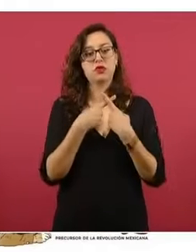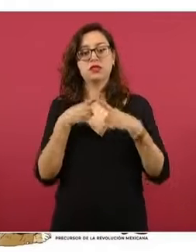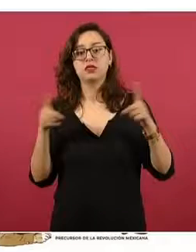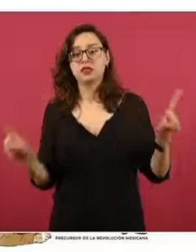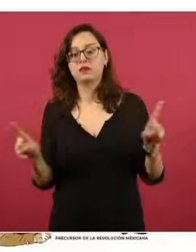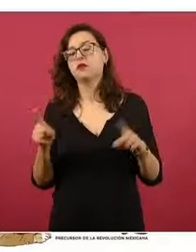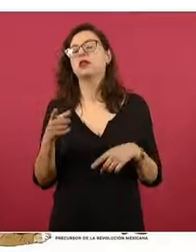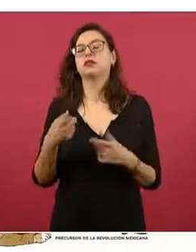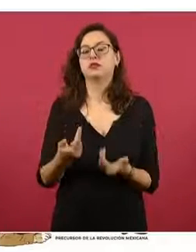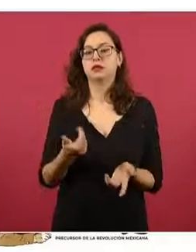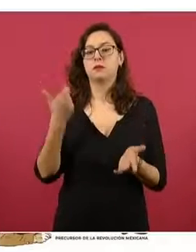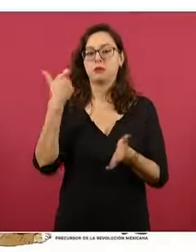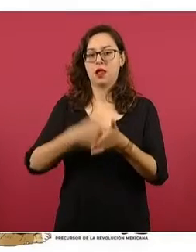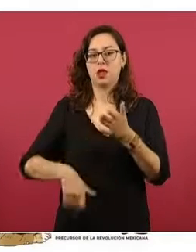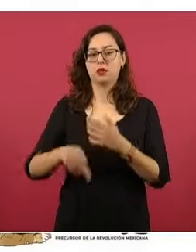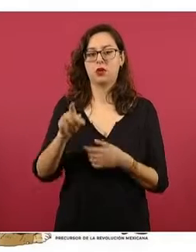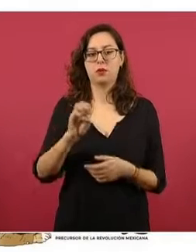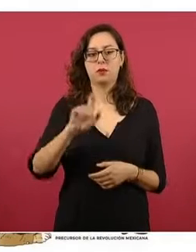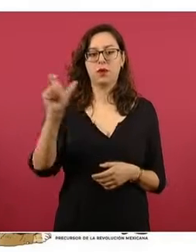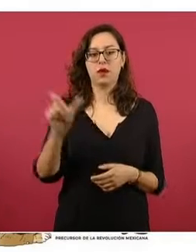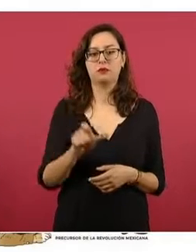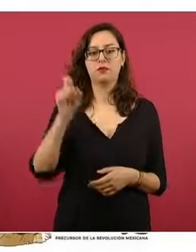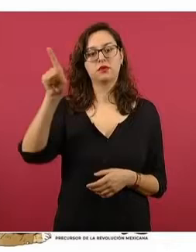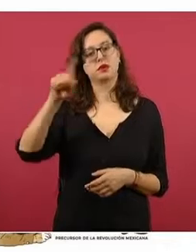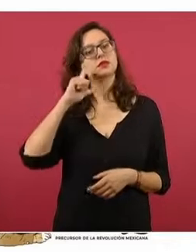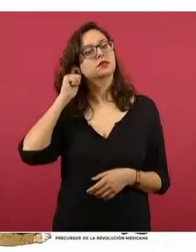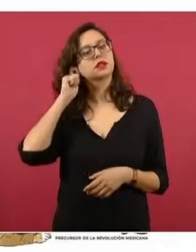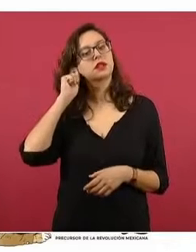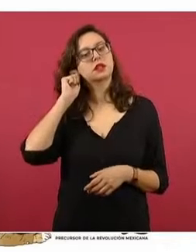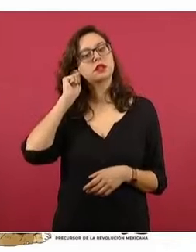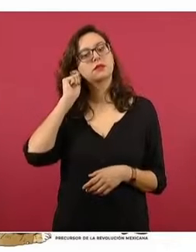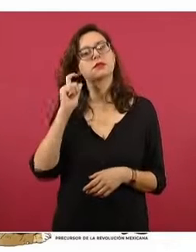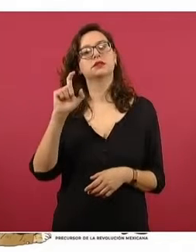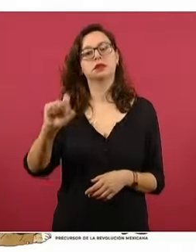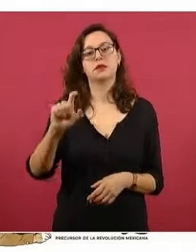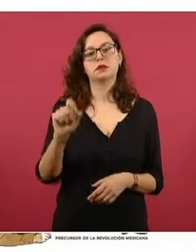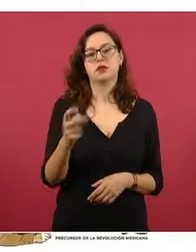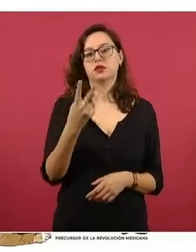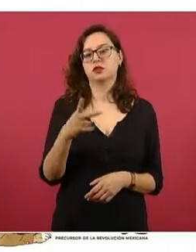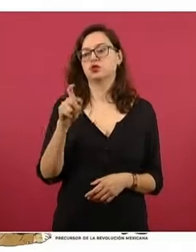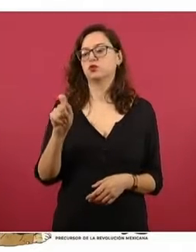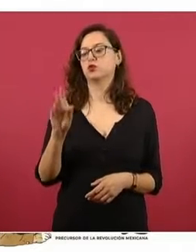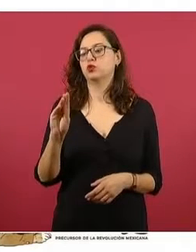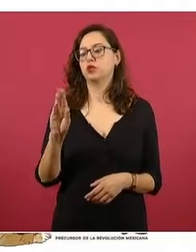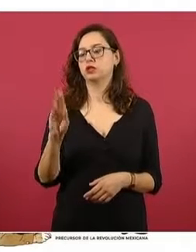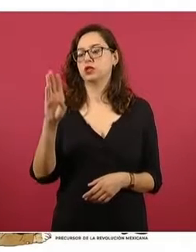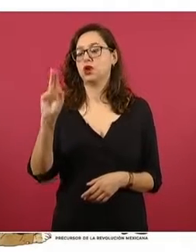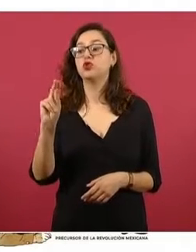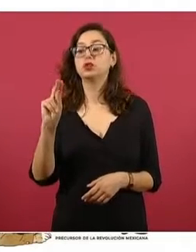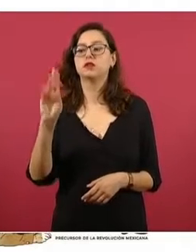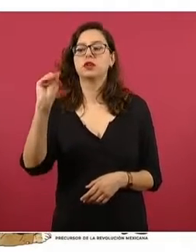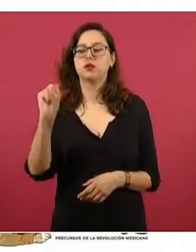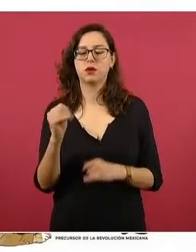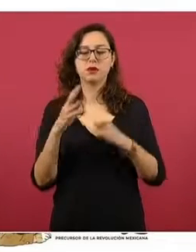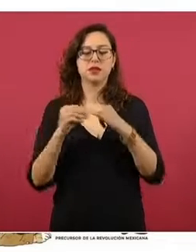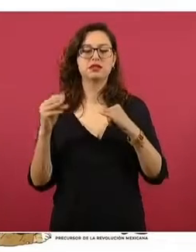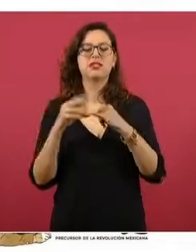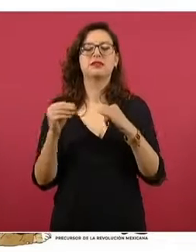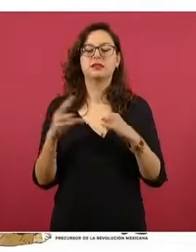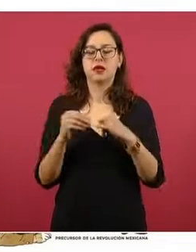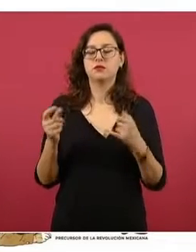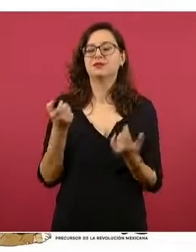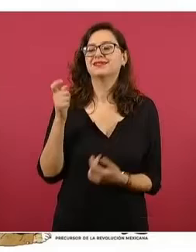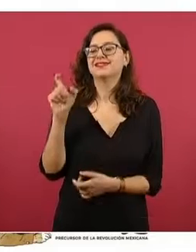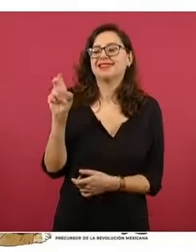Premium, 22 pesos con 89 centavos, 39 centavos de margen. BP